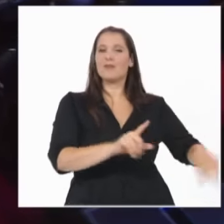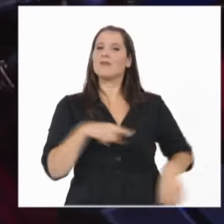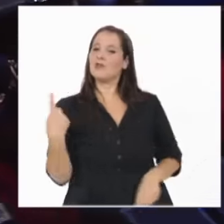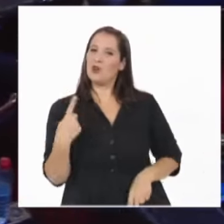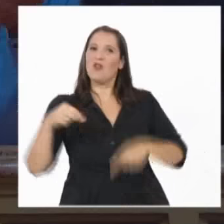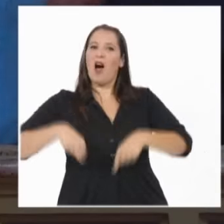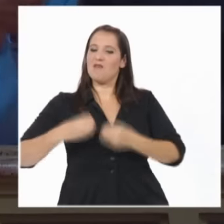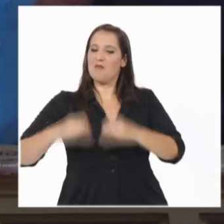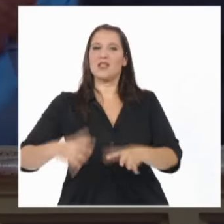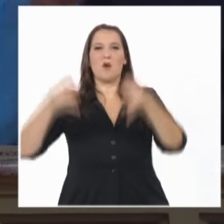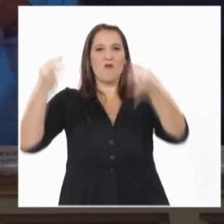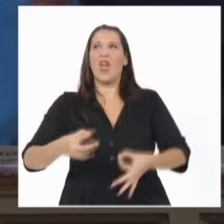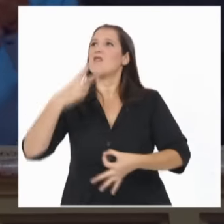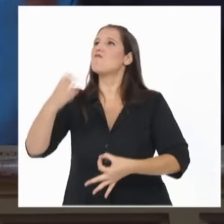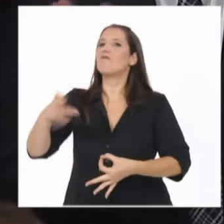energético.